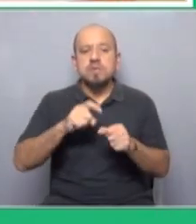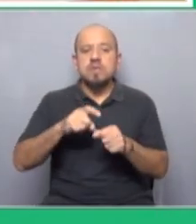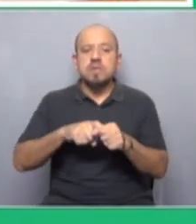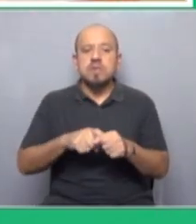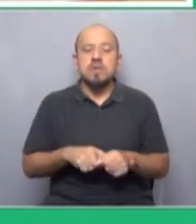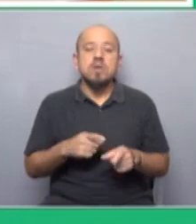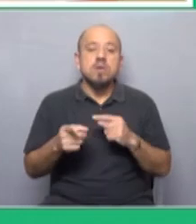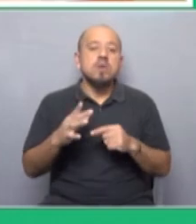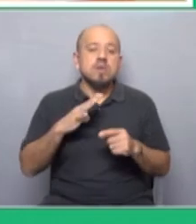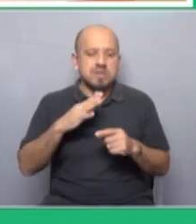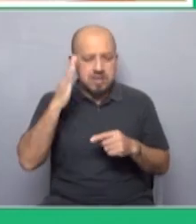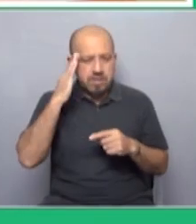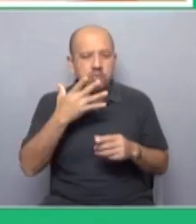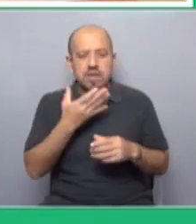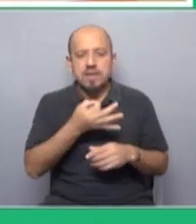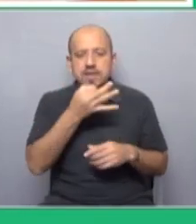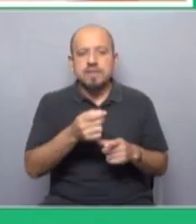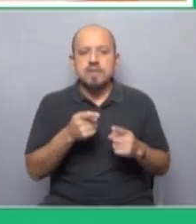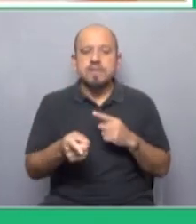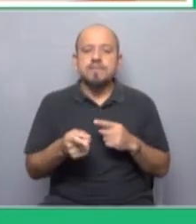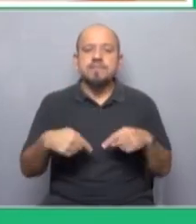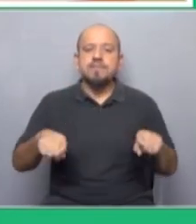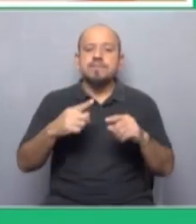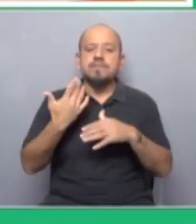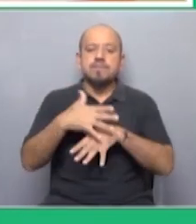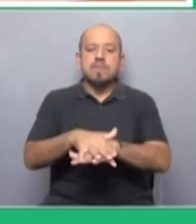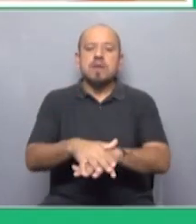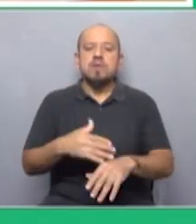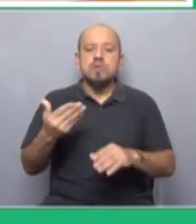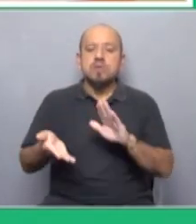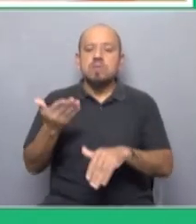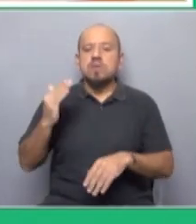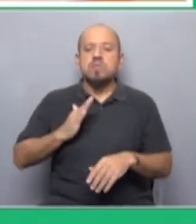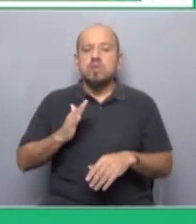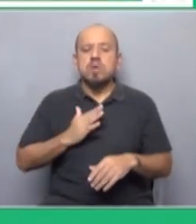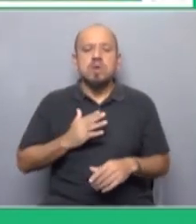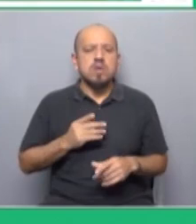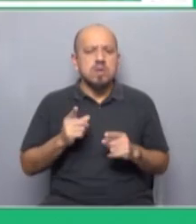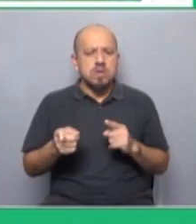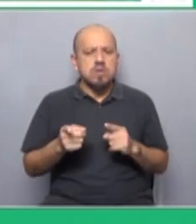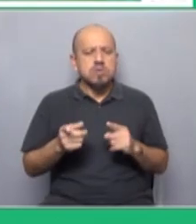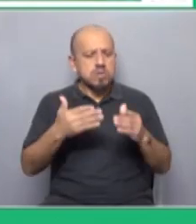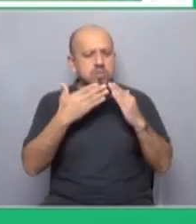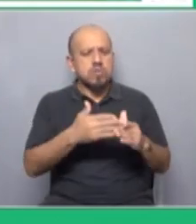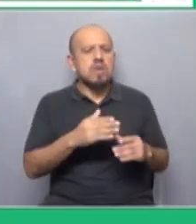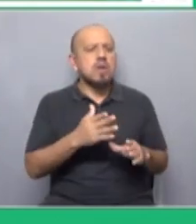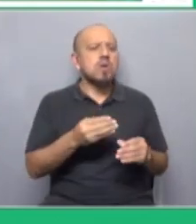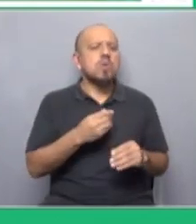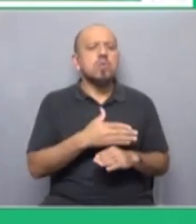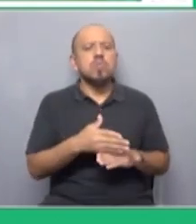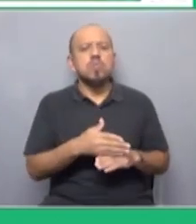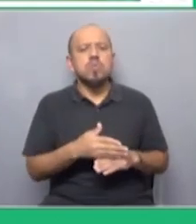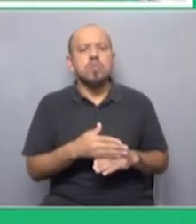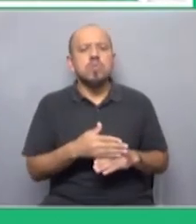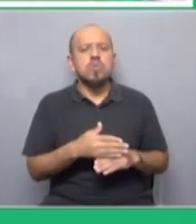significa o lo que ha significado la integración de más mujeres en los espacios sindicales sido eso? te lo iba a preguntar más adelante pero ya que le trajiste